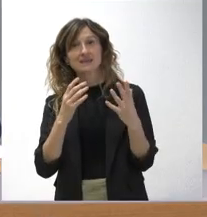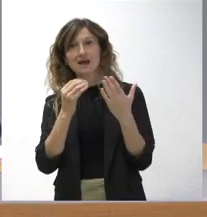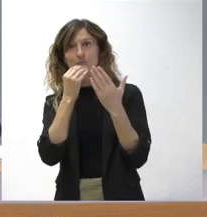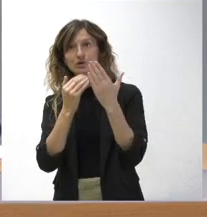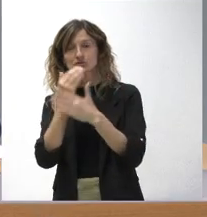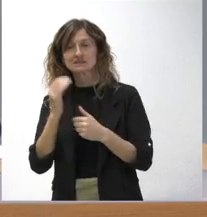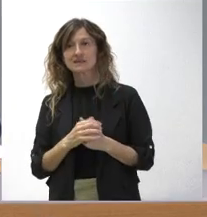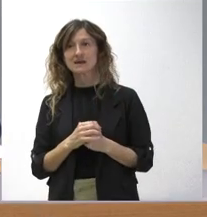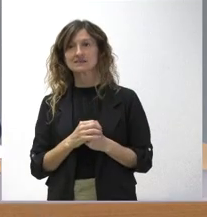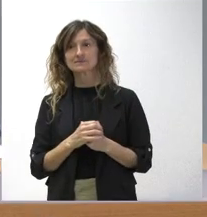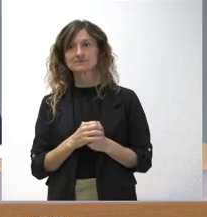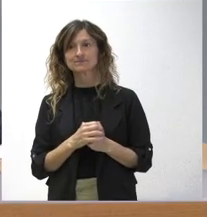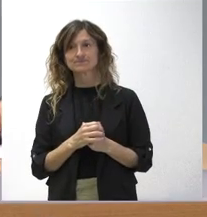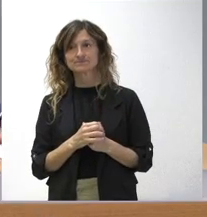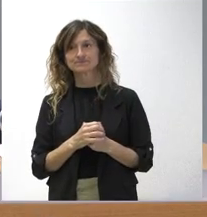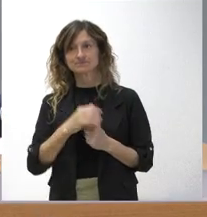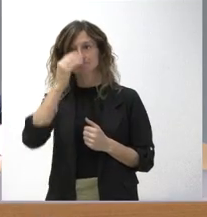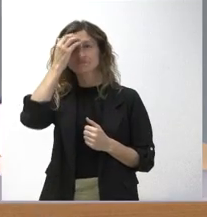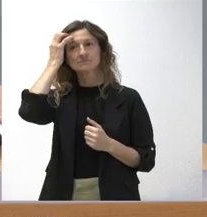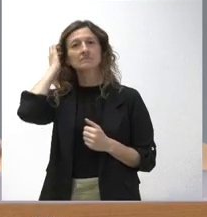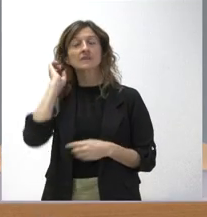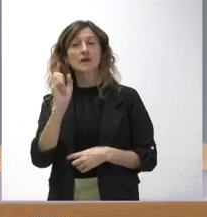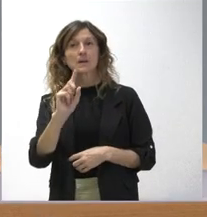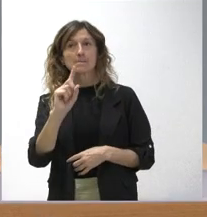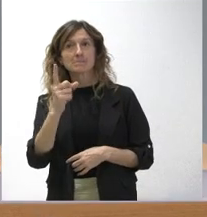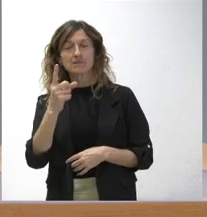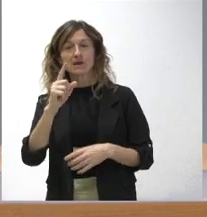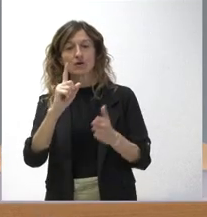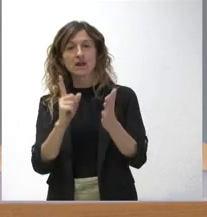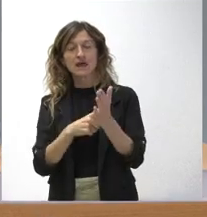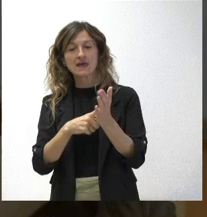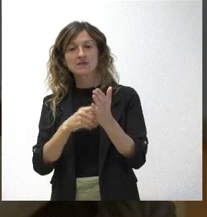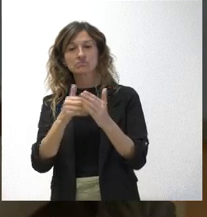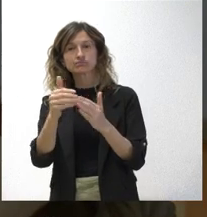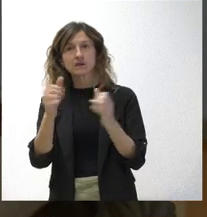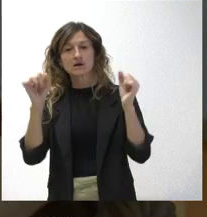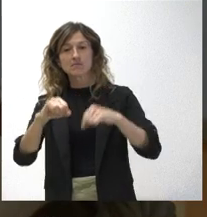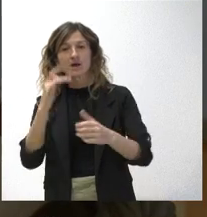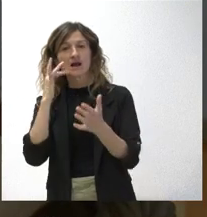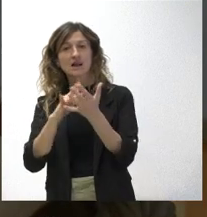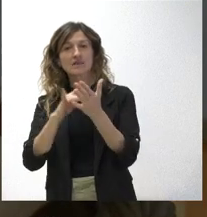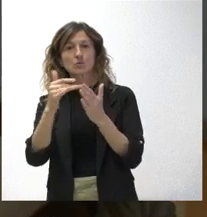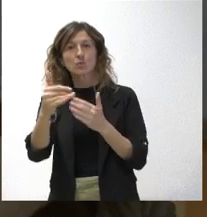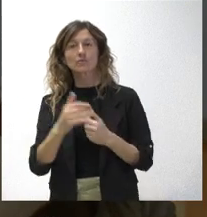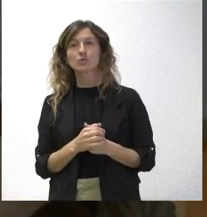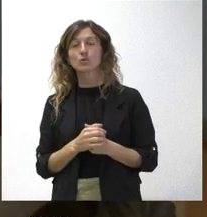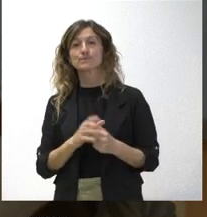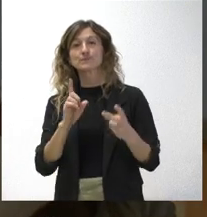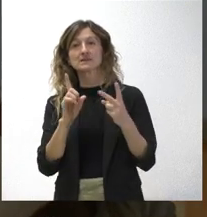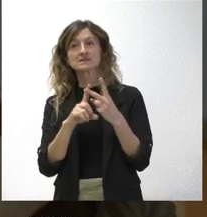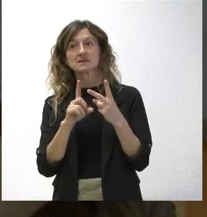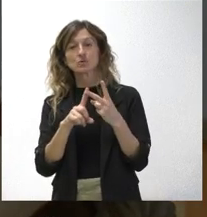cuestiones por el momento. La primera es cuándo calculan que puede estar aprobada esta ley de función pública, cuál es el calendario que manejan. Y, por otro lado,